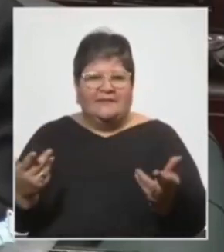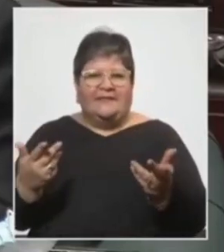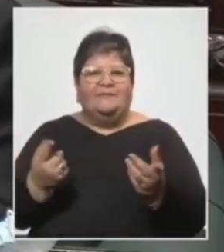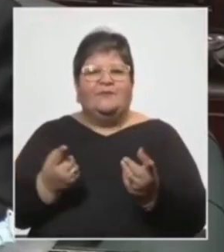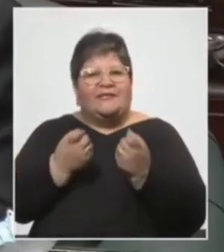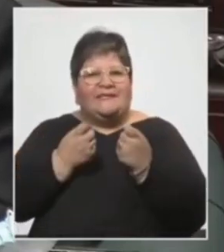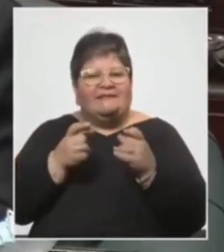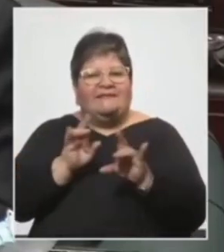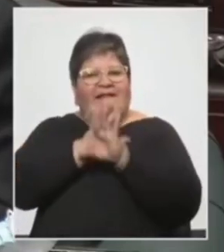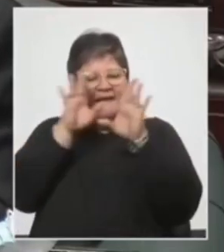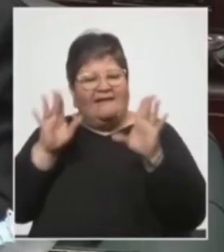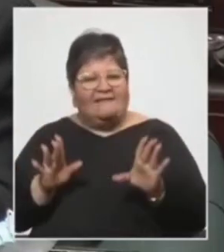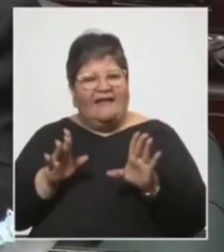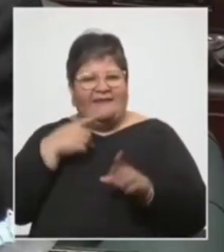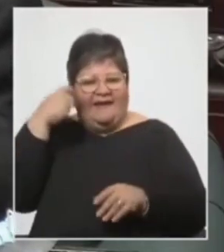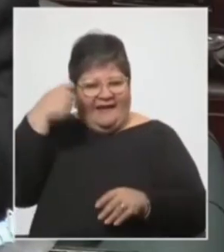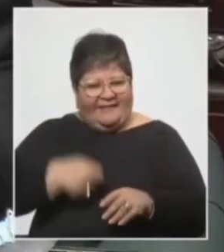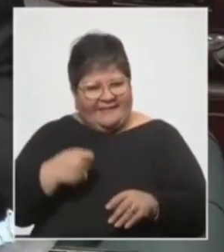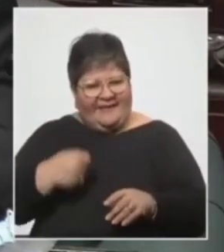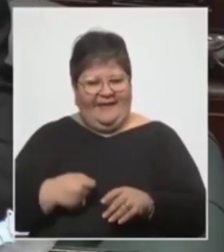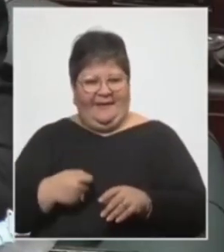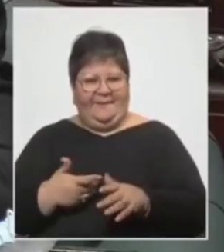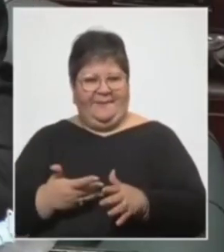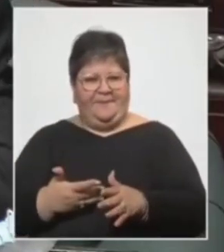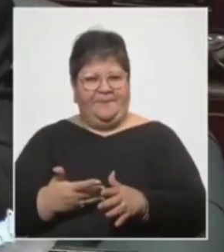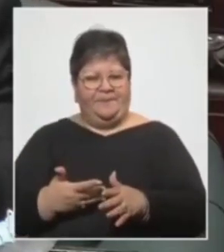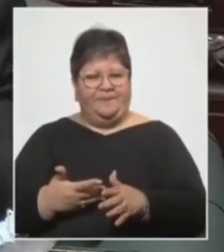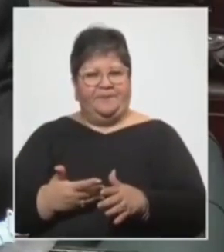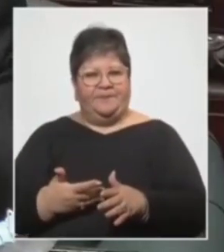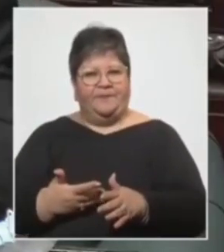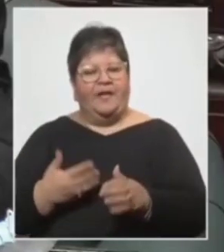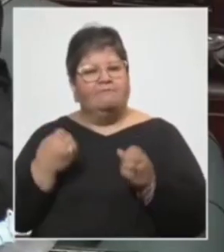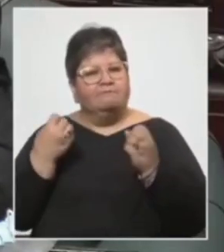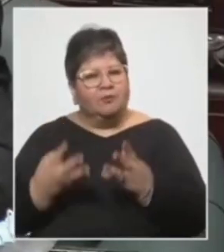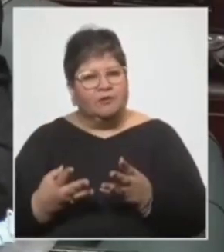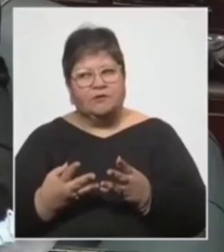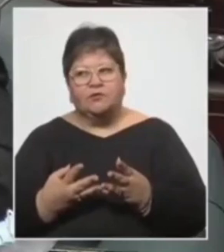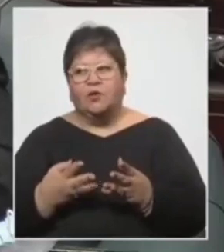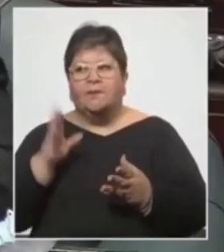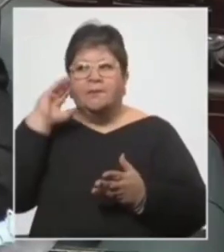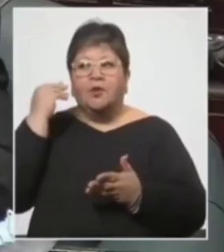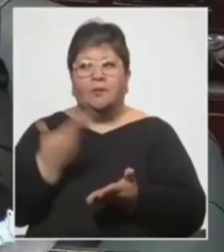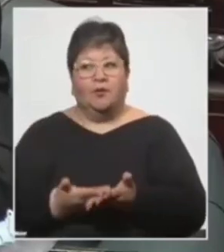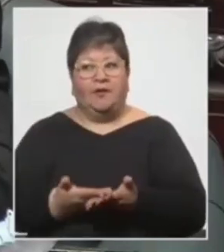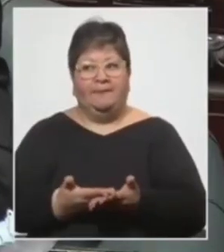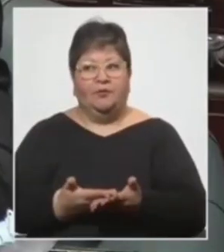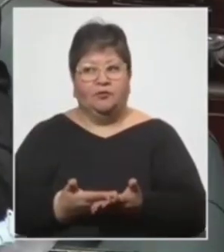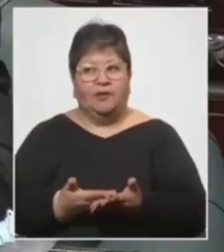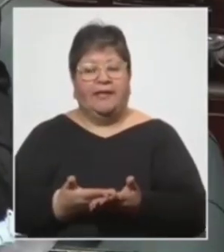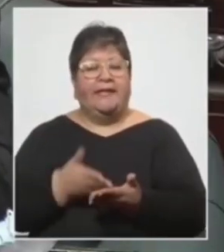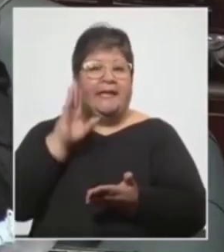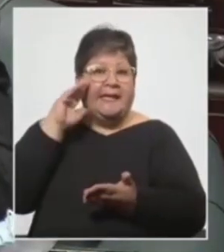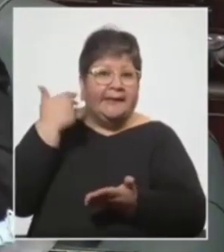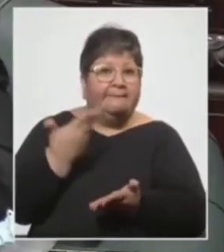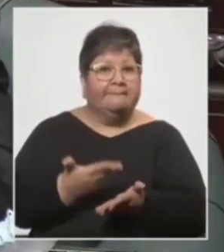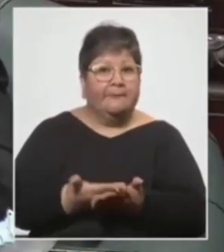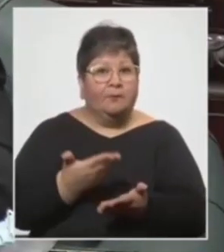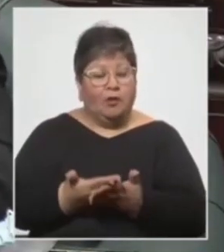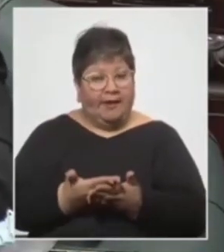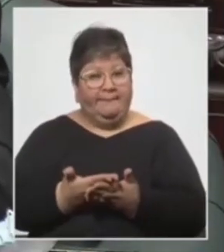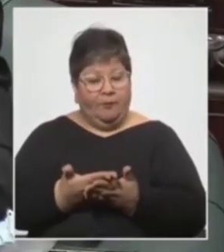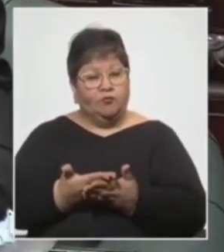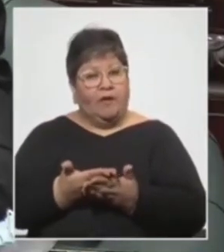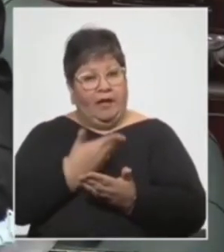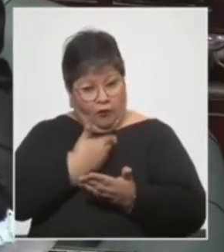y que den todas las garantías por lo tanto es que nosotros proponemos y hasta le proponemos a la bancada